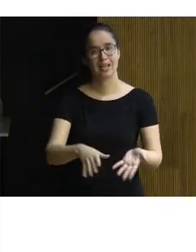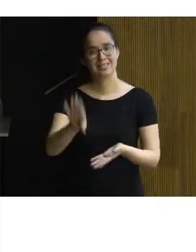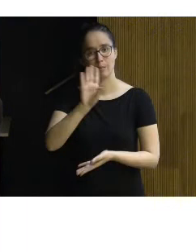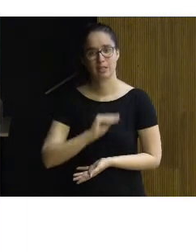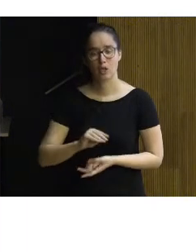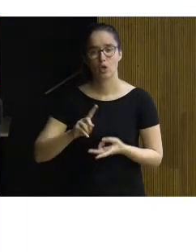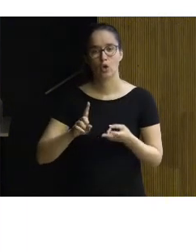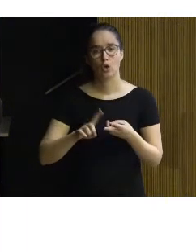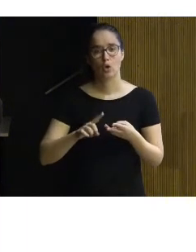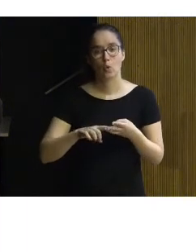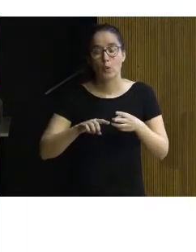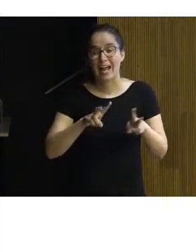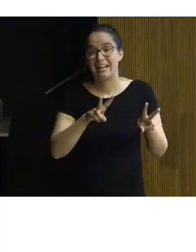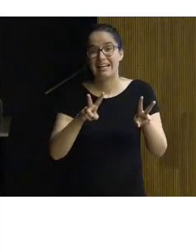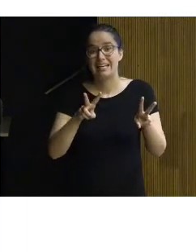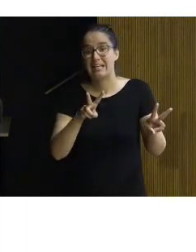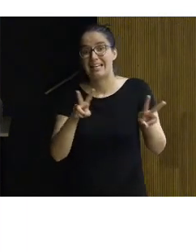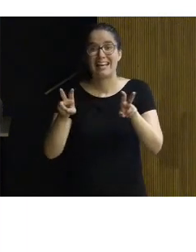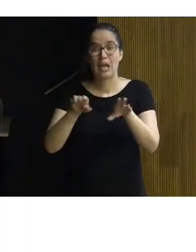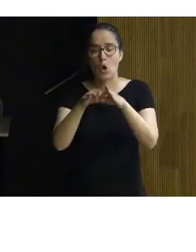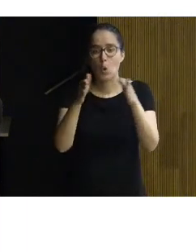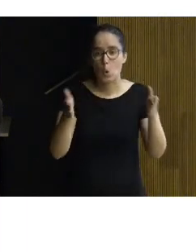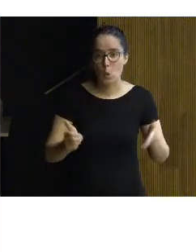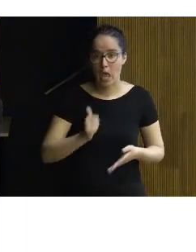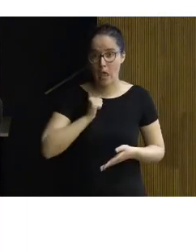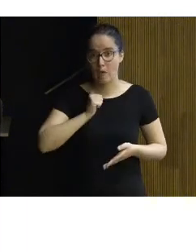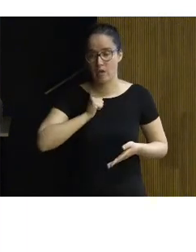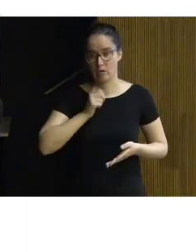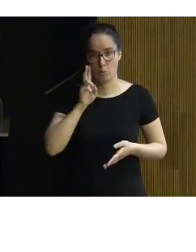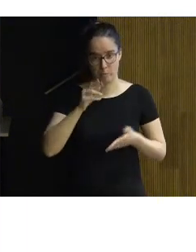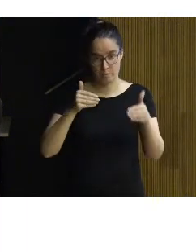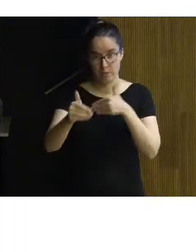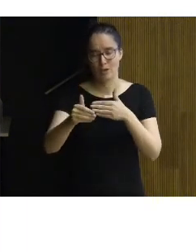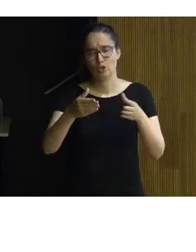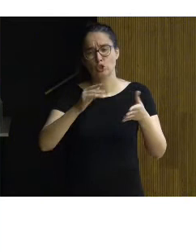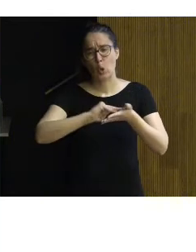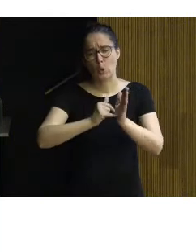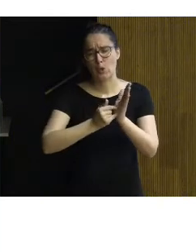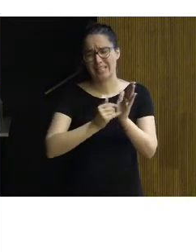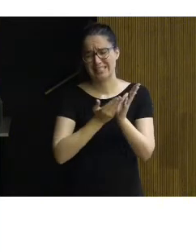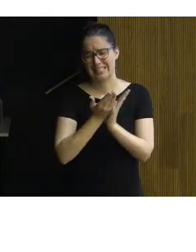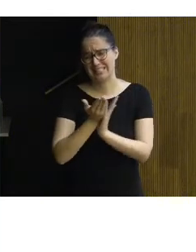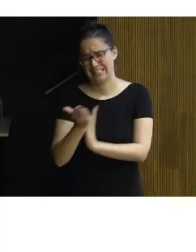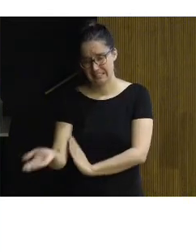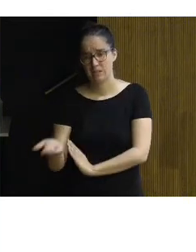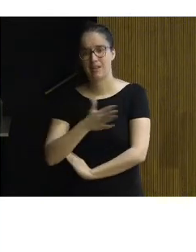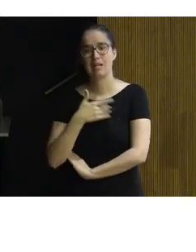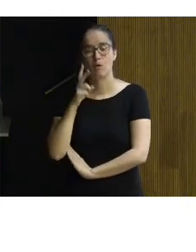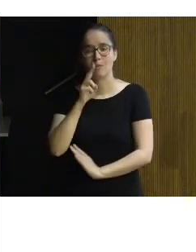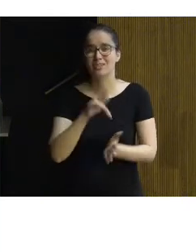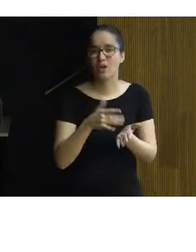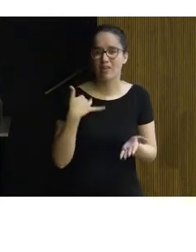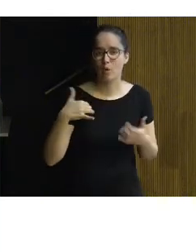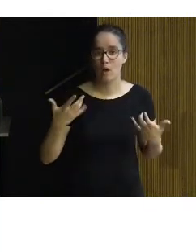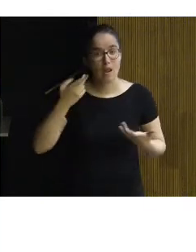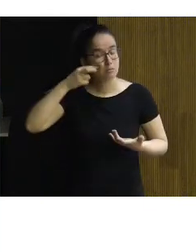una neocueva como veremos más adelante. hay muchas soluciones y queríamos ver qué es lo que había. Se pusieron